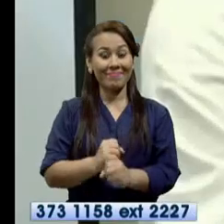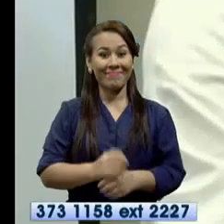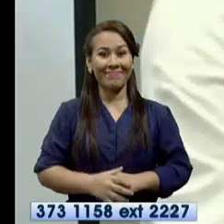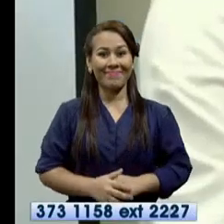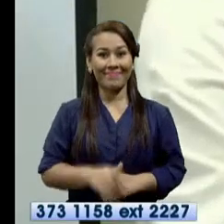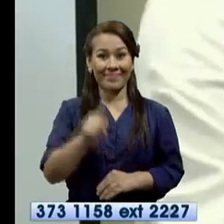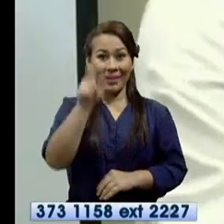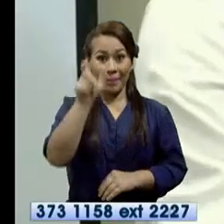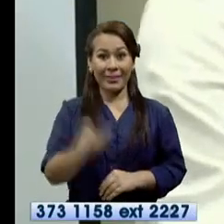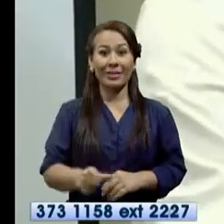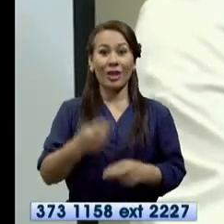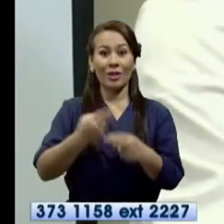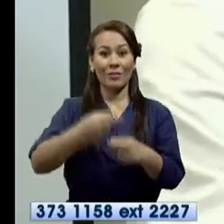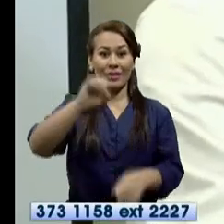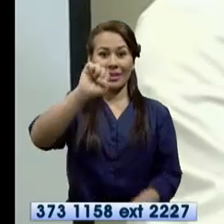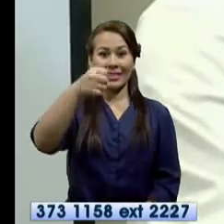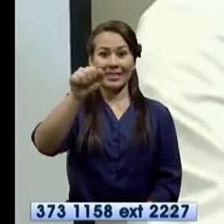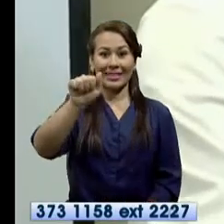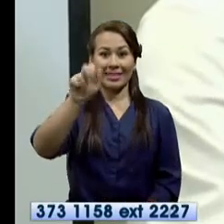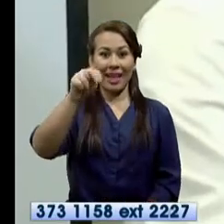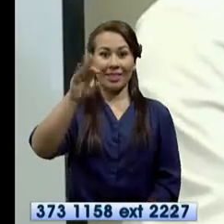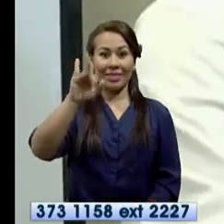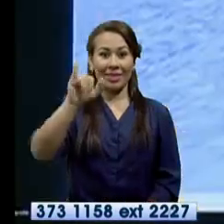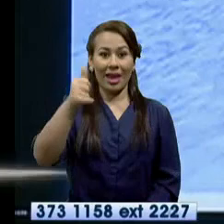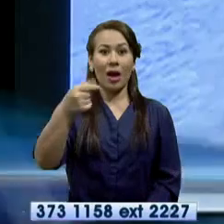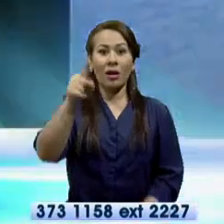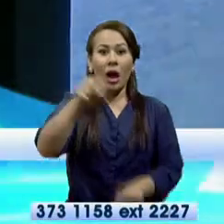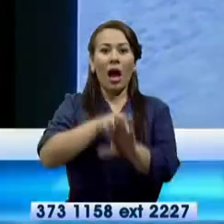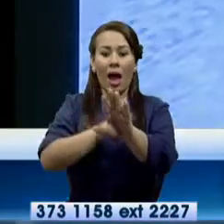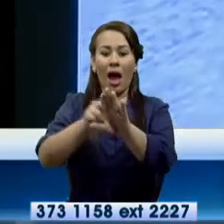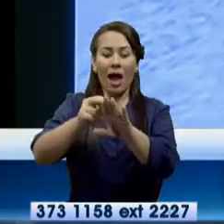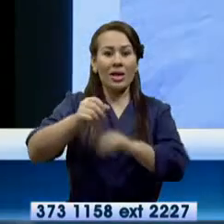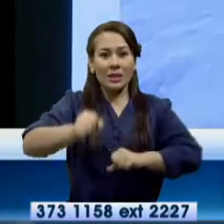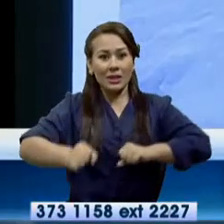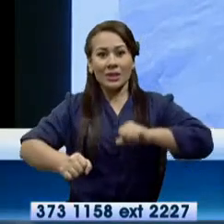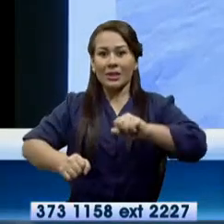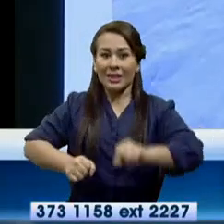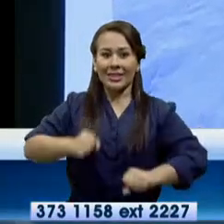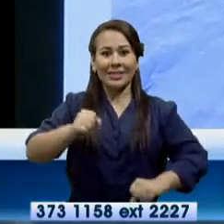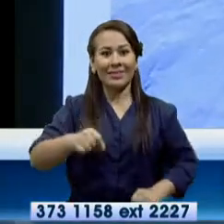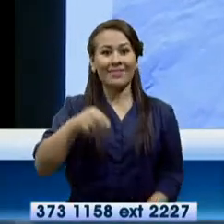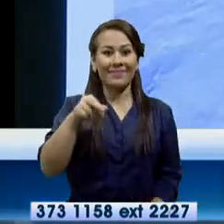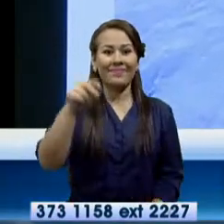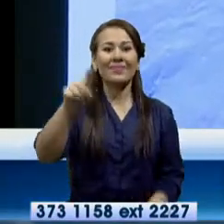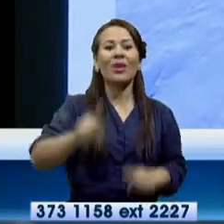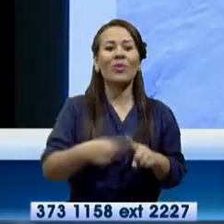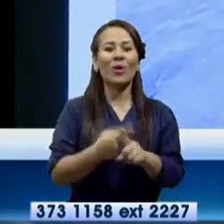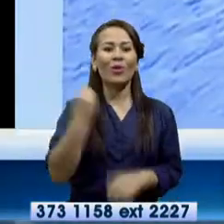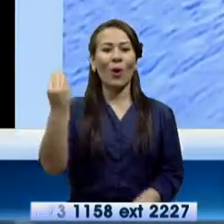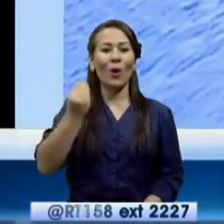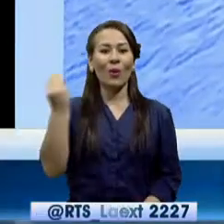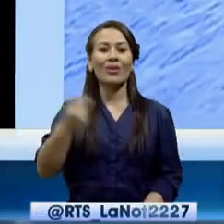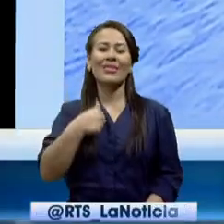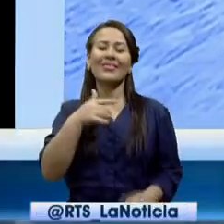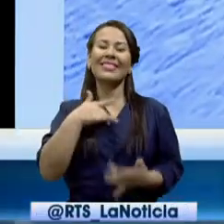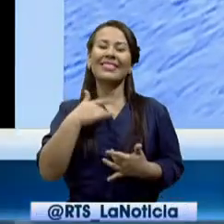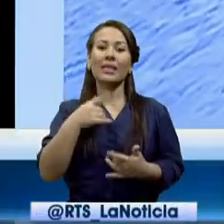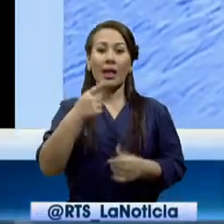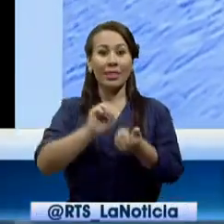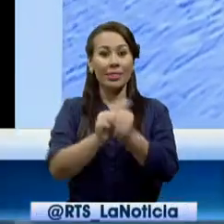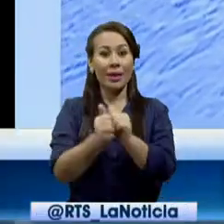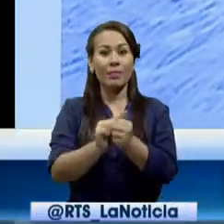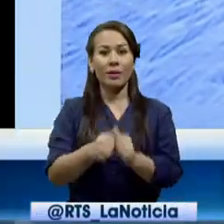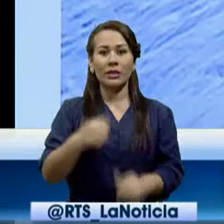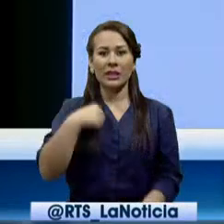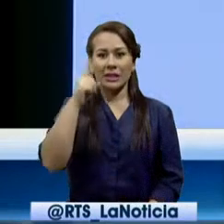Santiago Quintero, montañista por más de 21 años. Esta pasión por escalar surgió en su adolescencia, pero este deporte